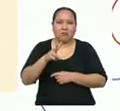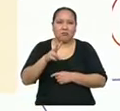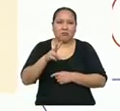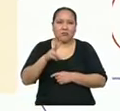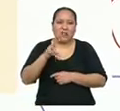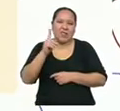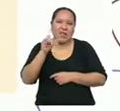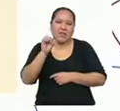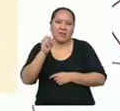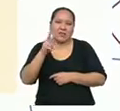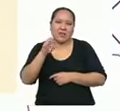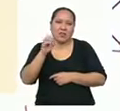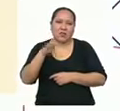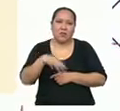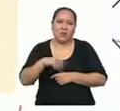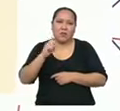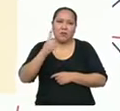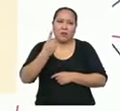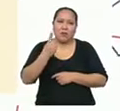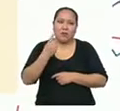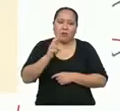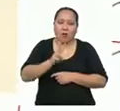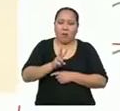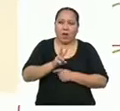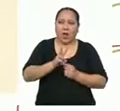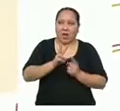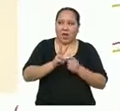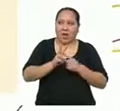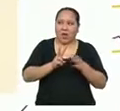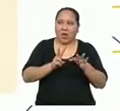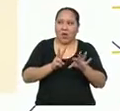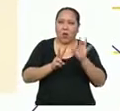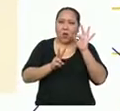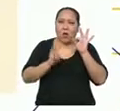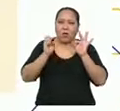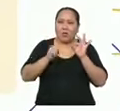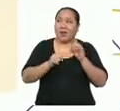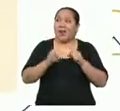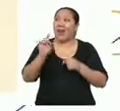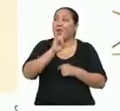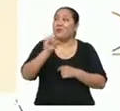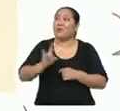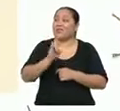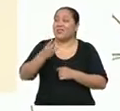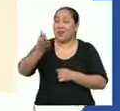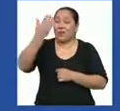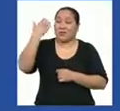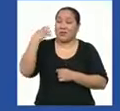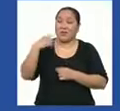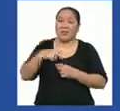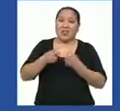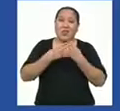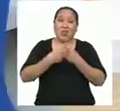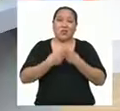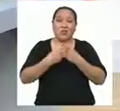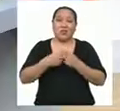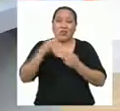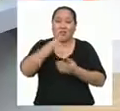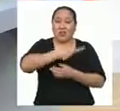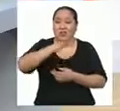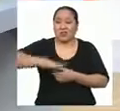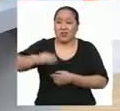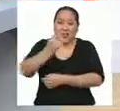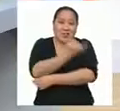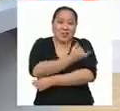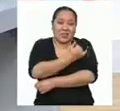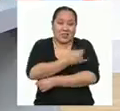estándar, tengo que calcular primero la varianza. Y nos podemos basar nuevamente en los datos de los pesos de los niños